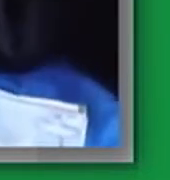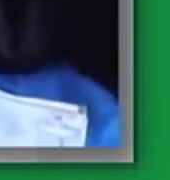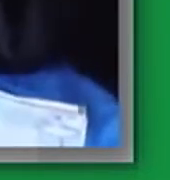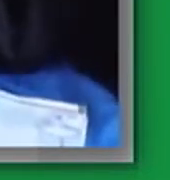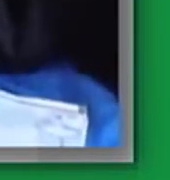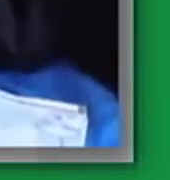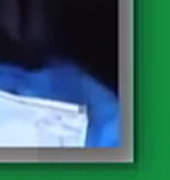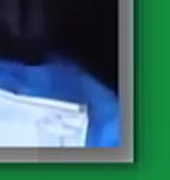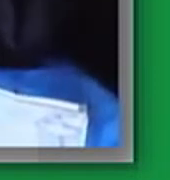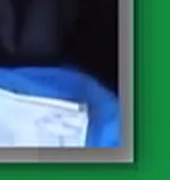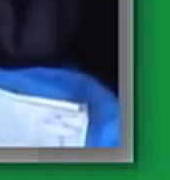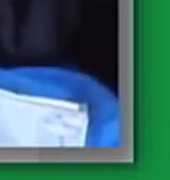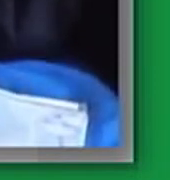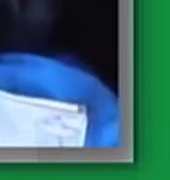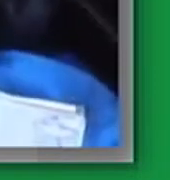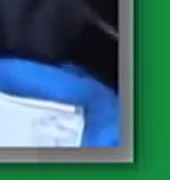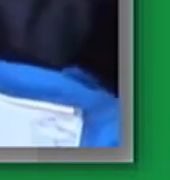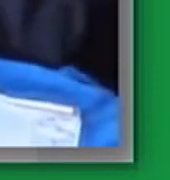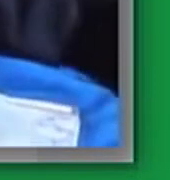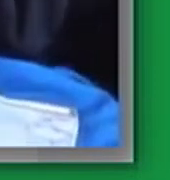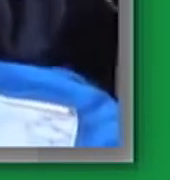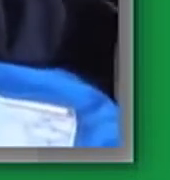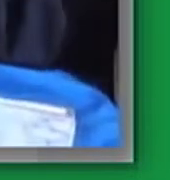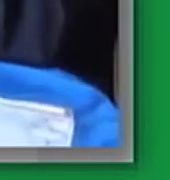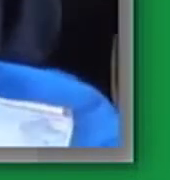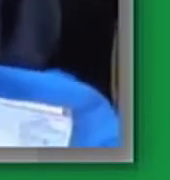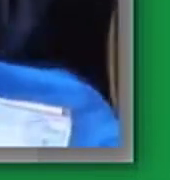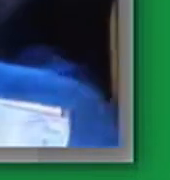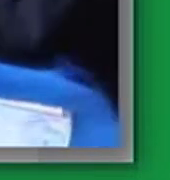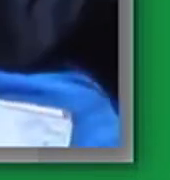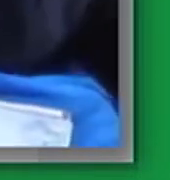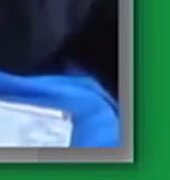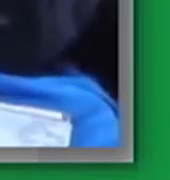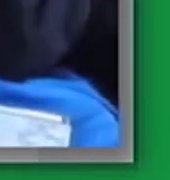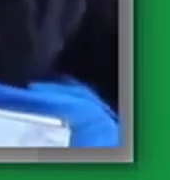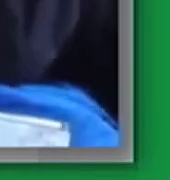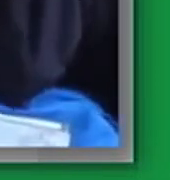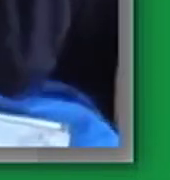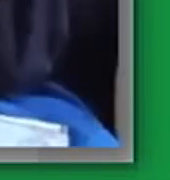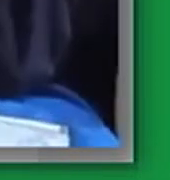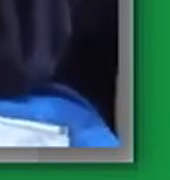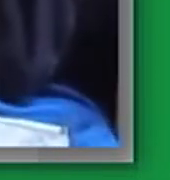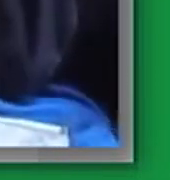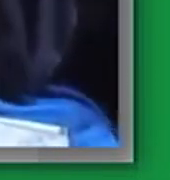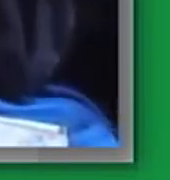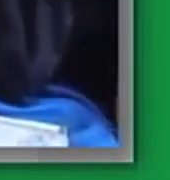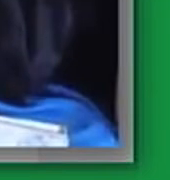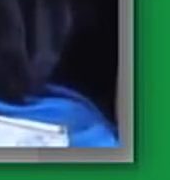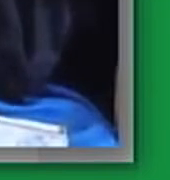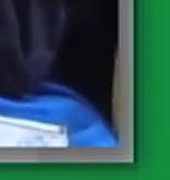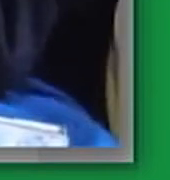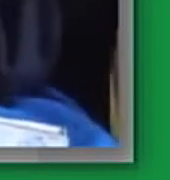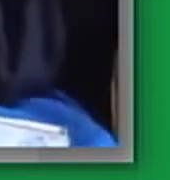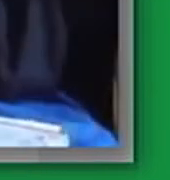y comenzó a agonizar sus amigas la rodearon y al ver que iba a morir se preguntaron ¡ah!